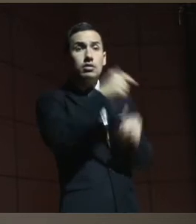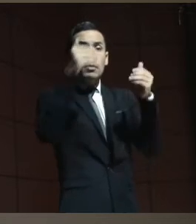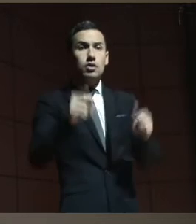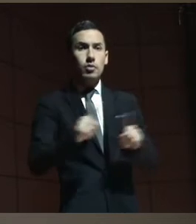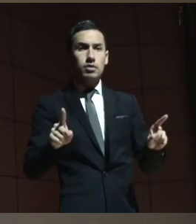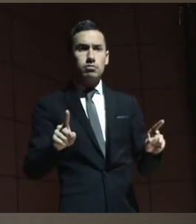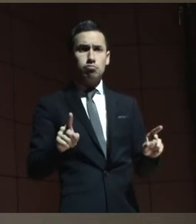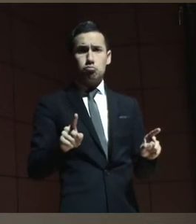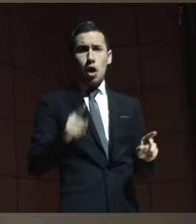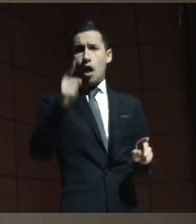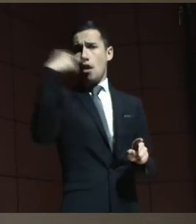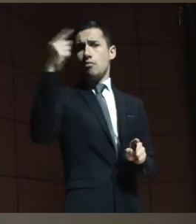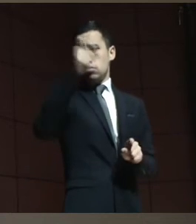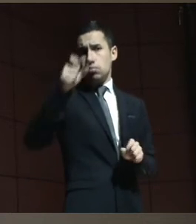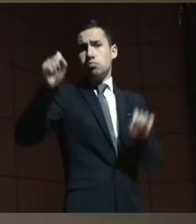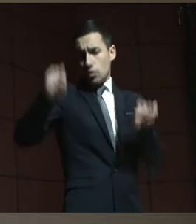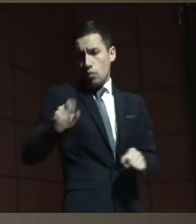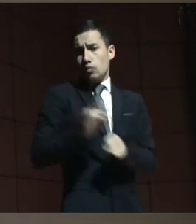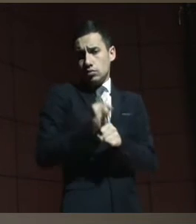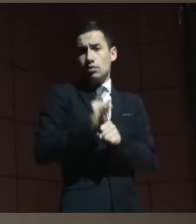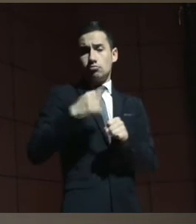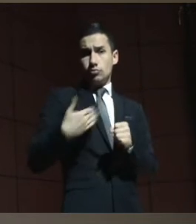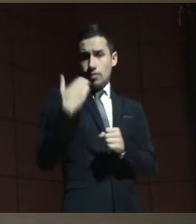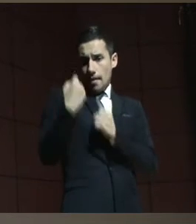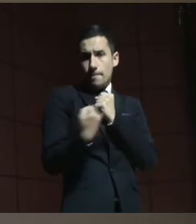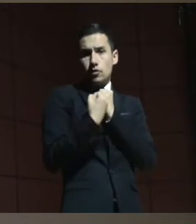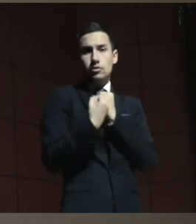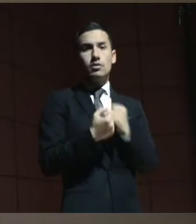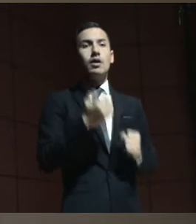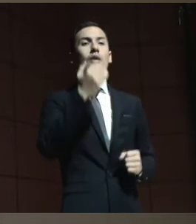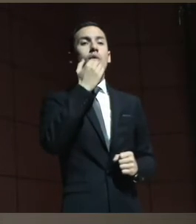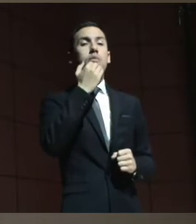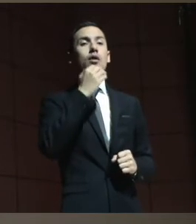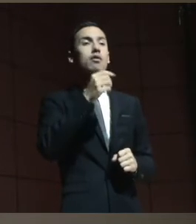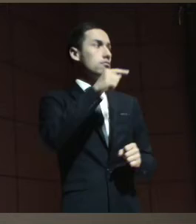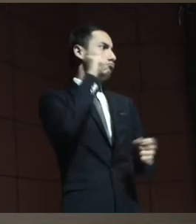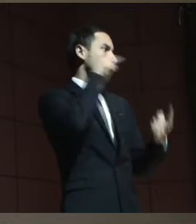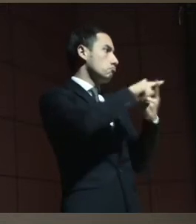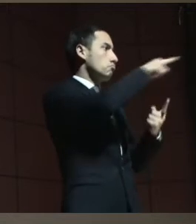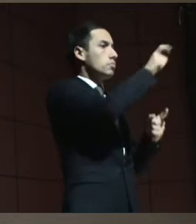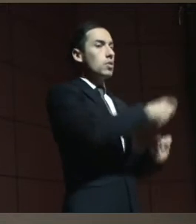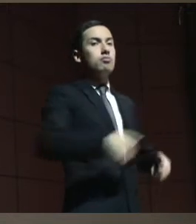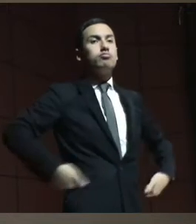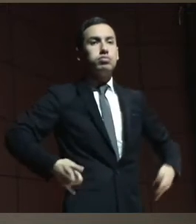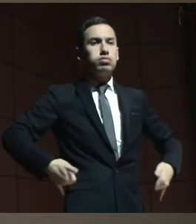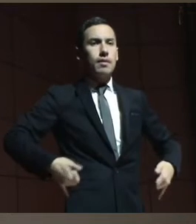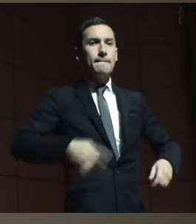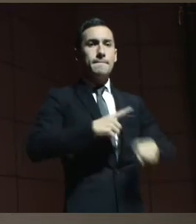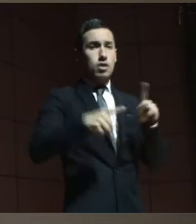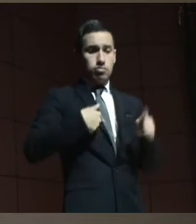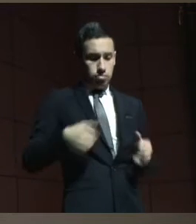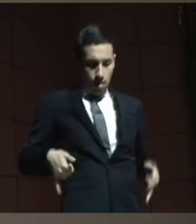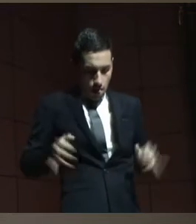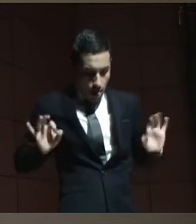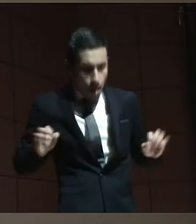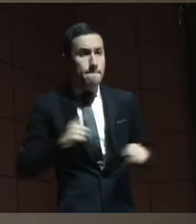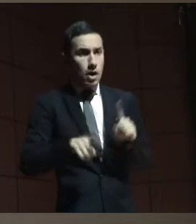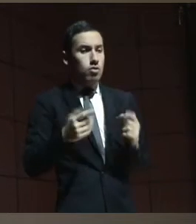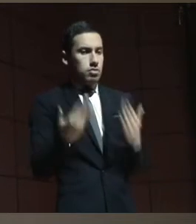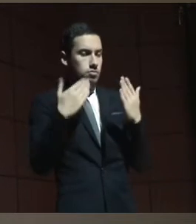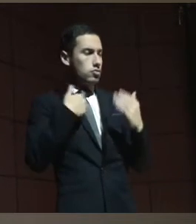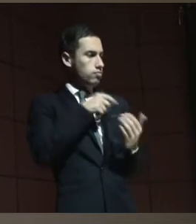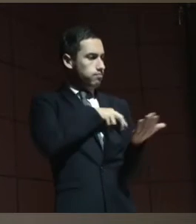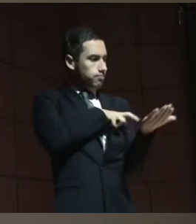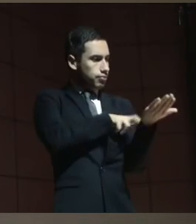hoy fue para mí lo que para una persona con una silla de ruedas puede ser. En el día de ayer